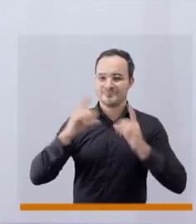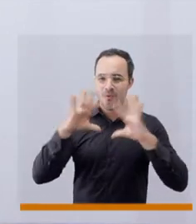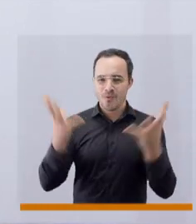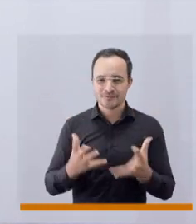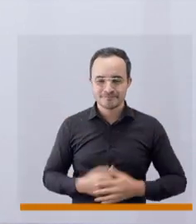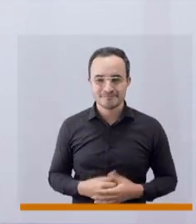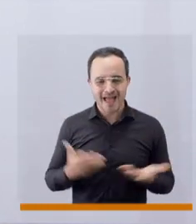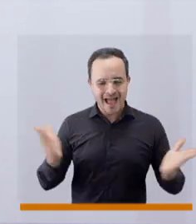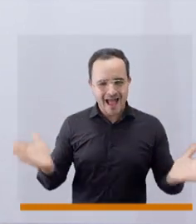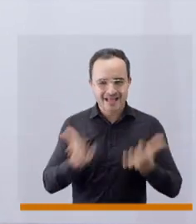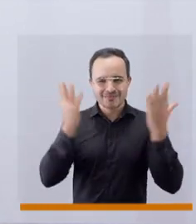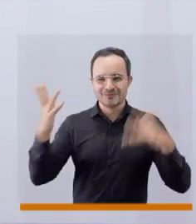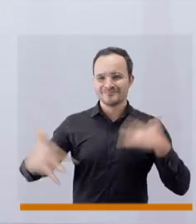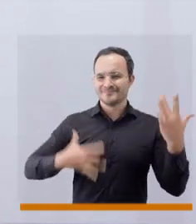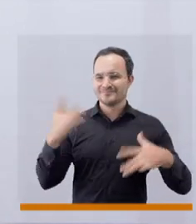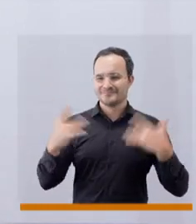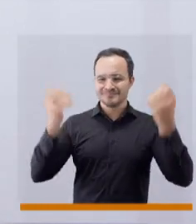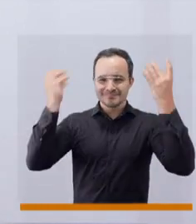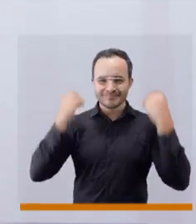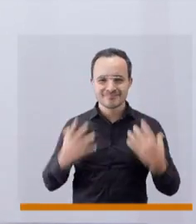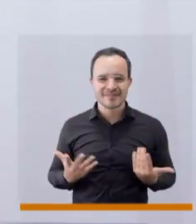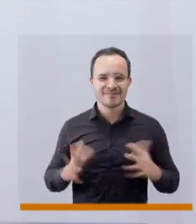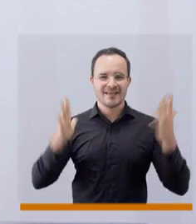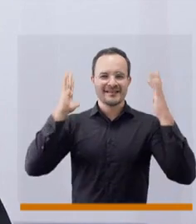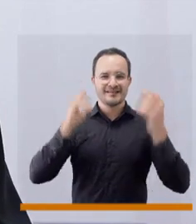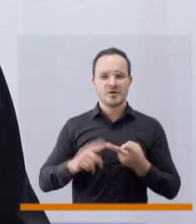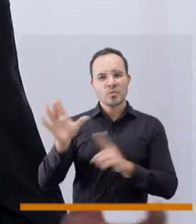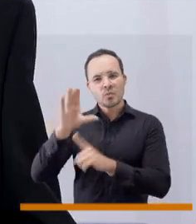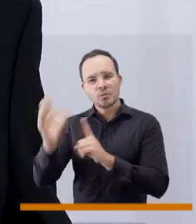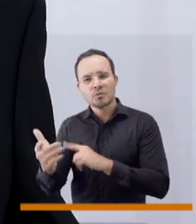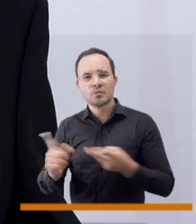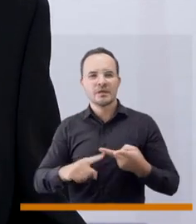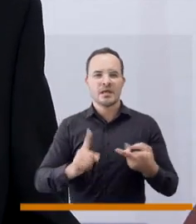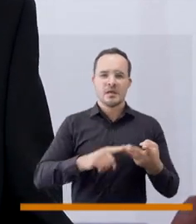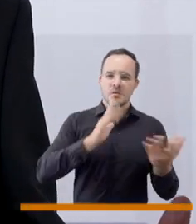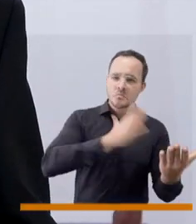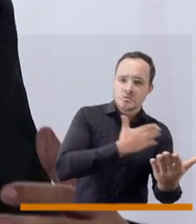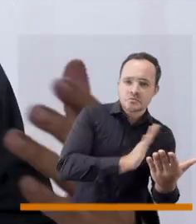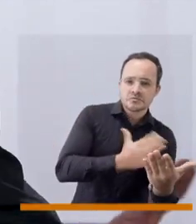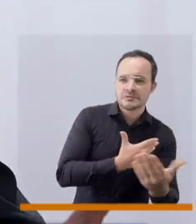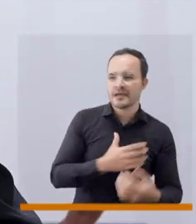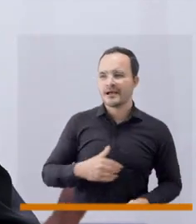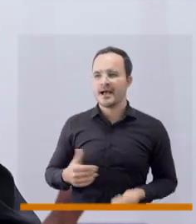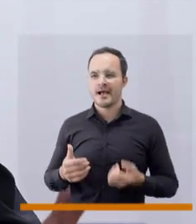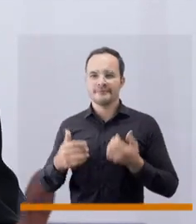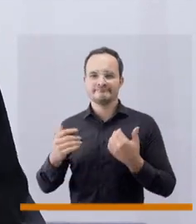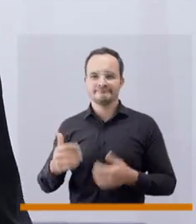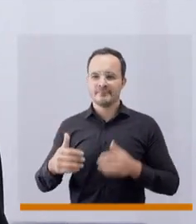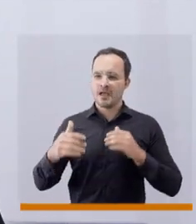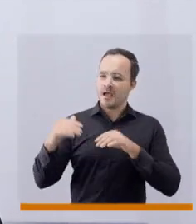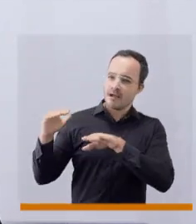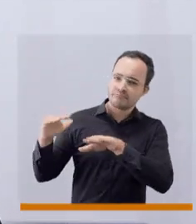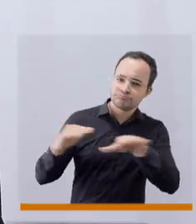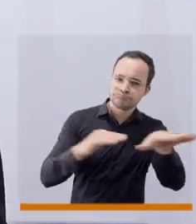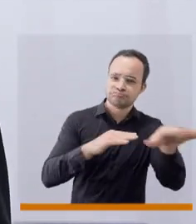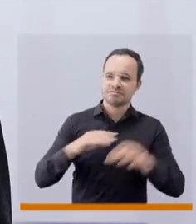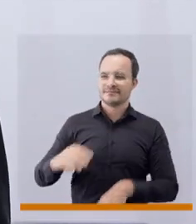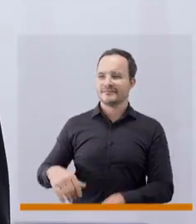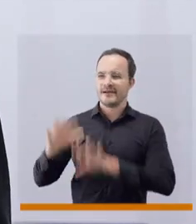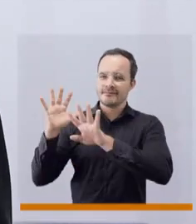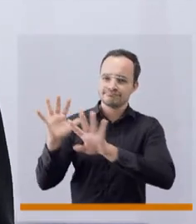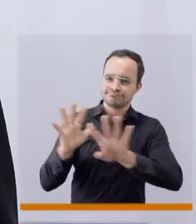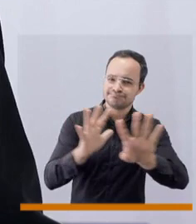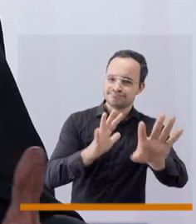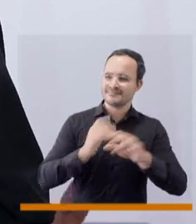extraordinarios anfitriones del país y del mundo así que a disfrutar la feria gocémonos la feria la parte cultural la parte